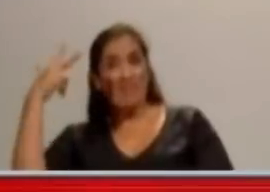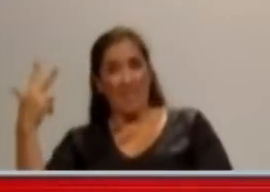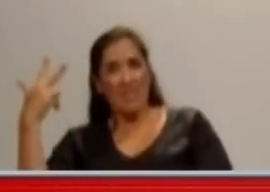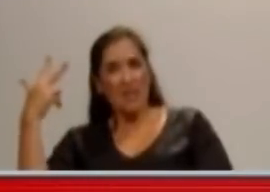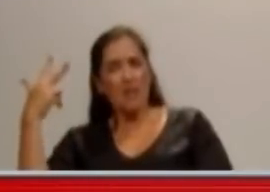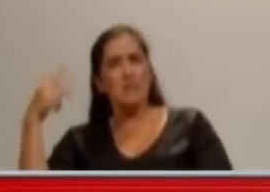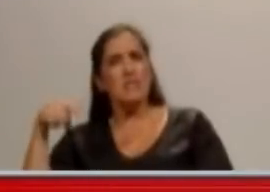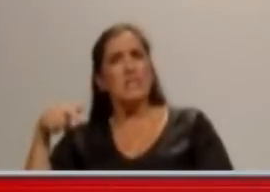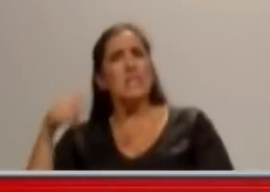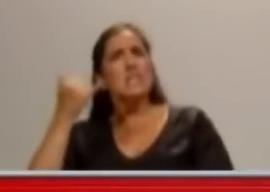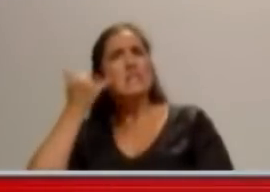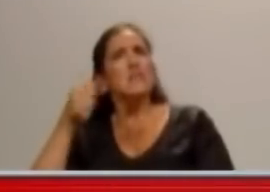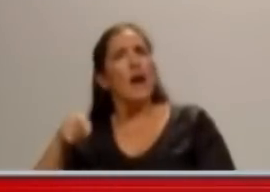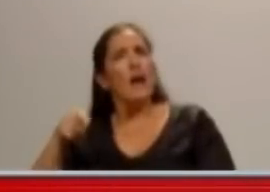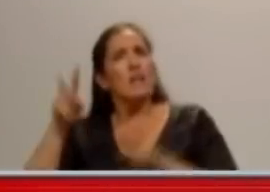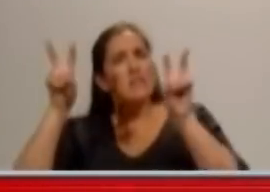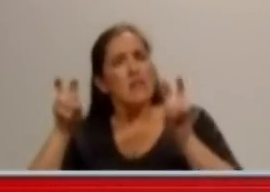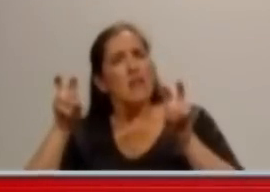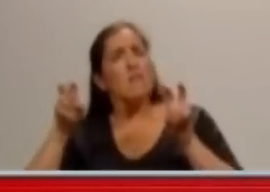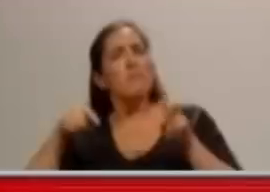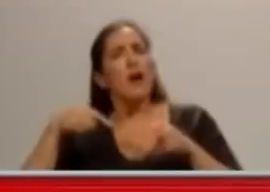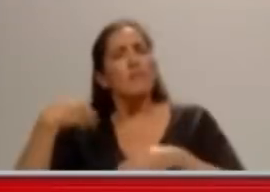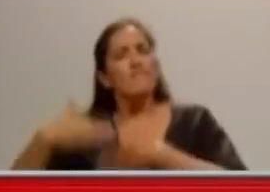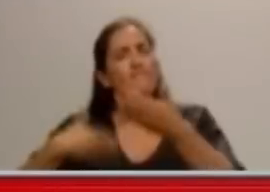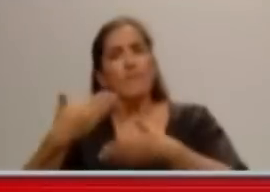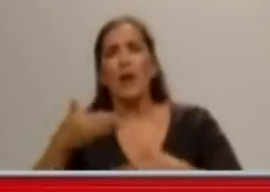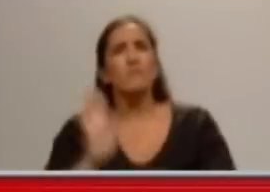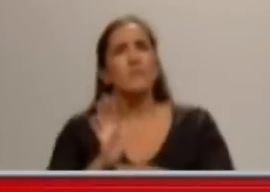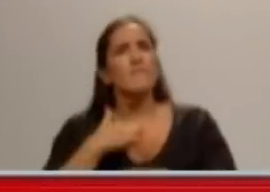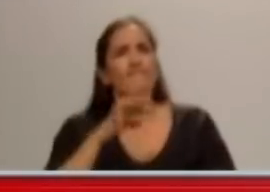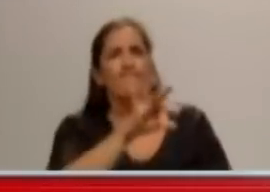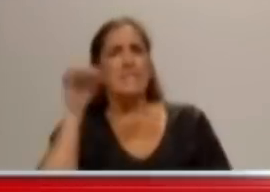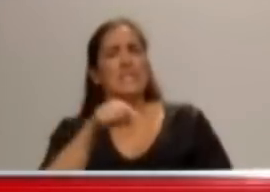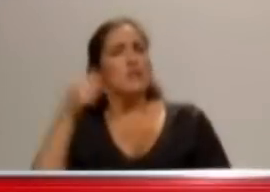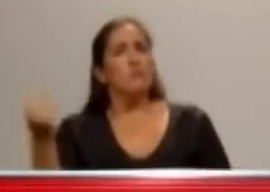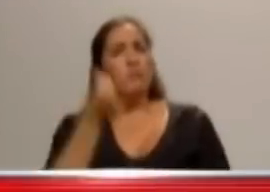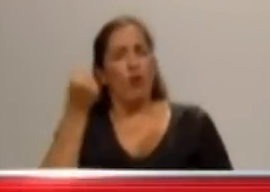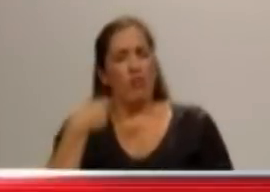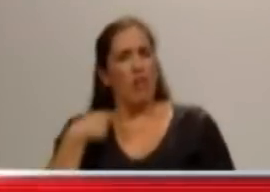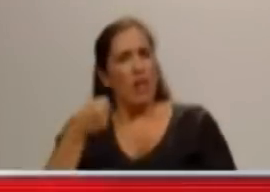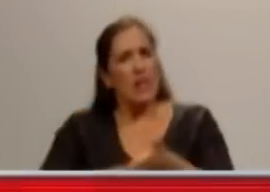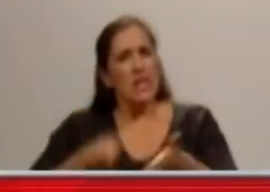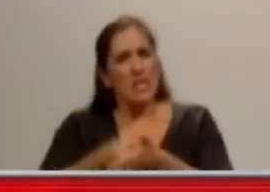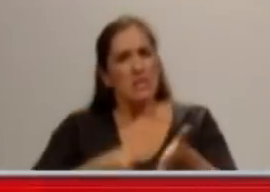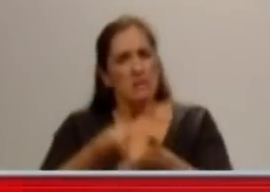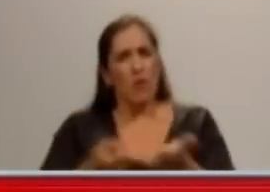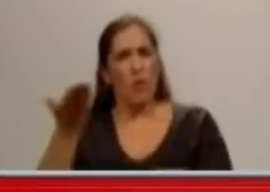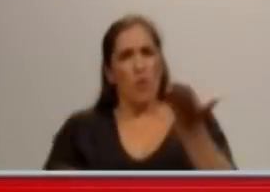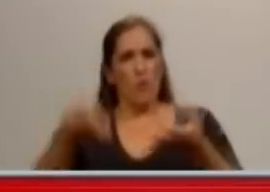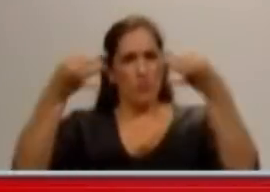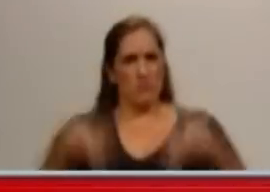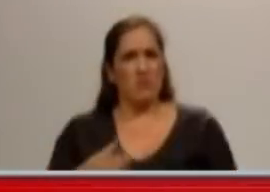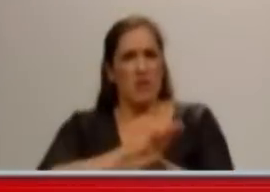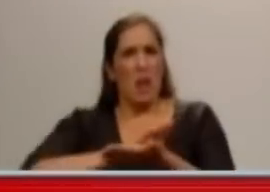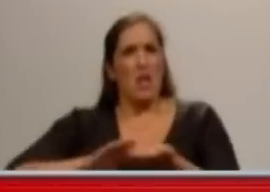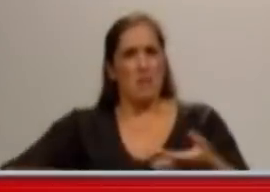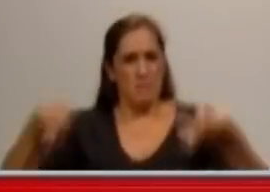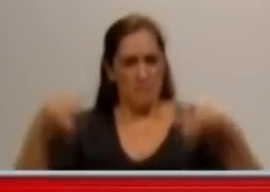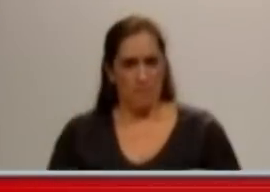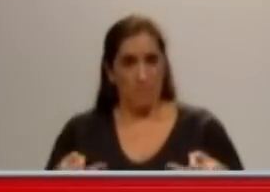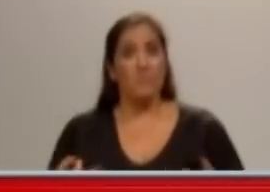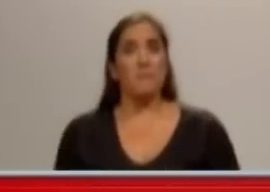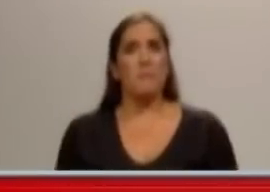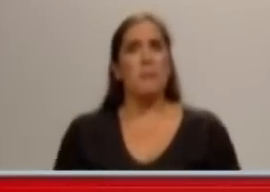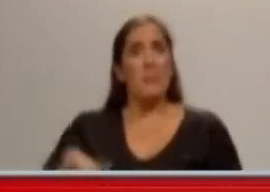maniobra política. Primer punto. Segundo punto. Quiero decir lo siguiente, Edgardo. A